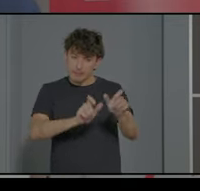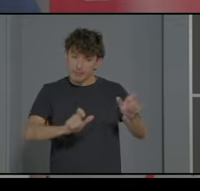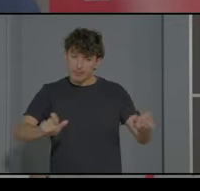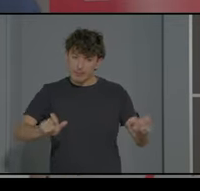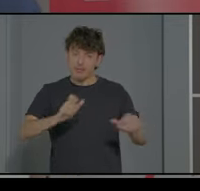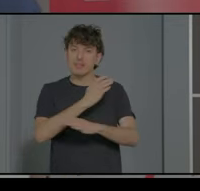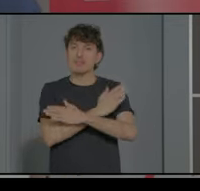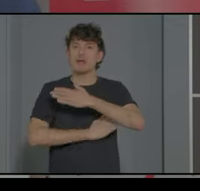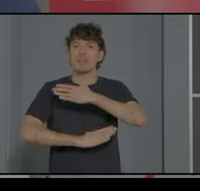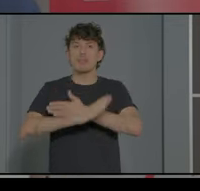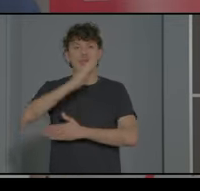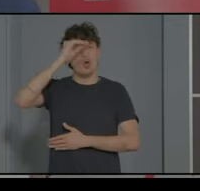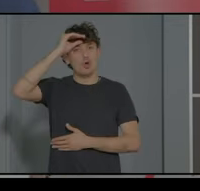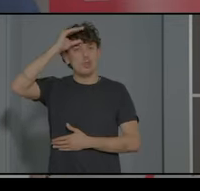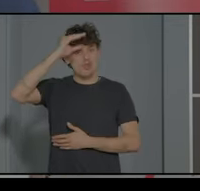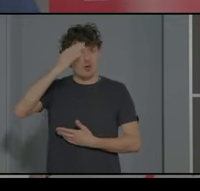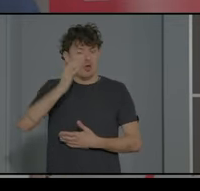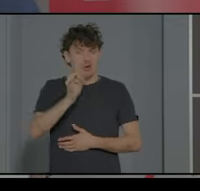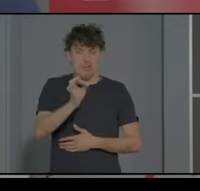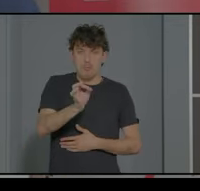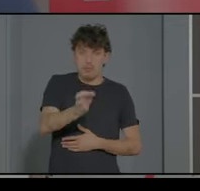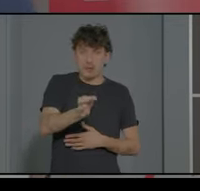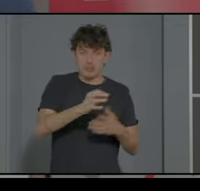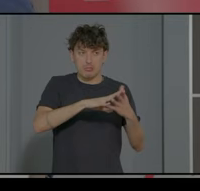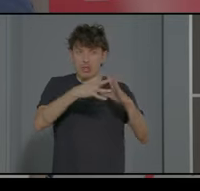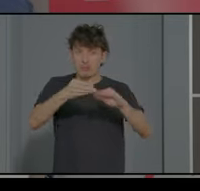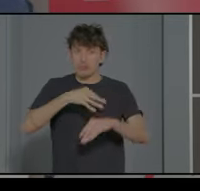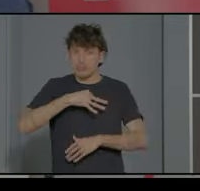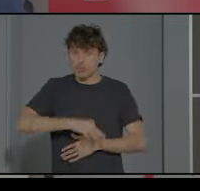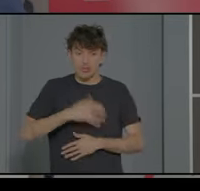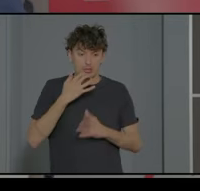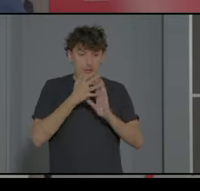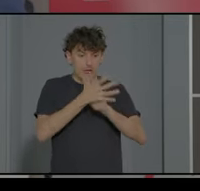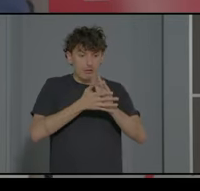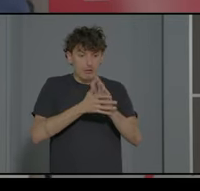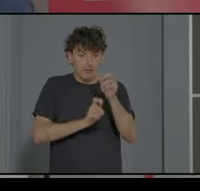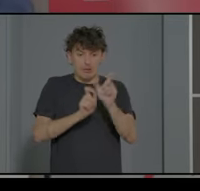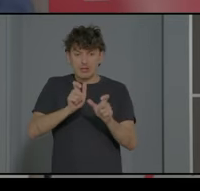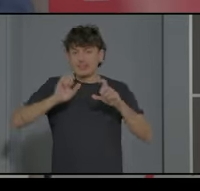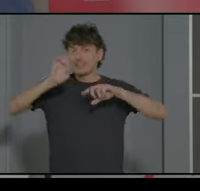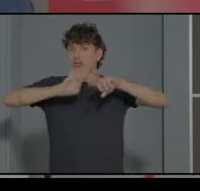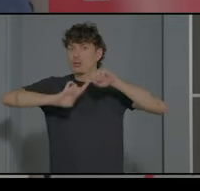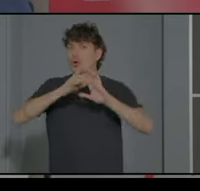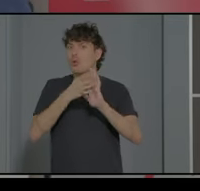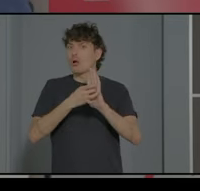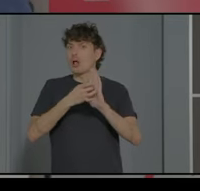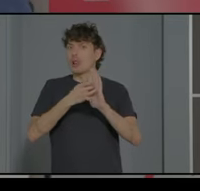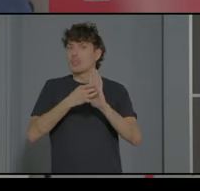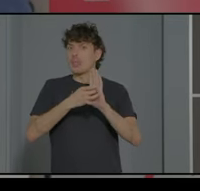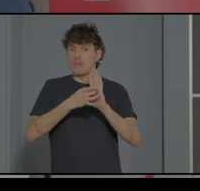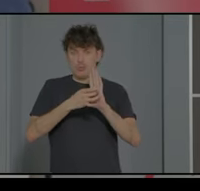cognitiva es totalmente cierta y aplicable. Cuando estamos hablando de una población con un trastorno cualitativo del desarrollo